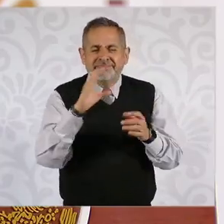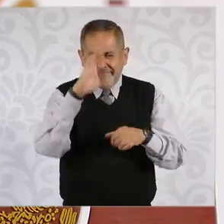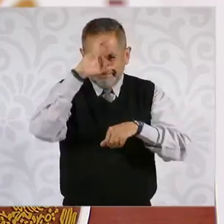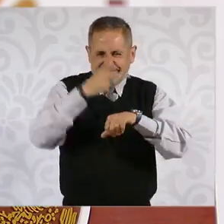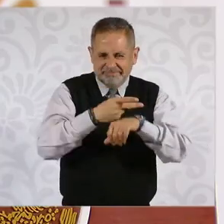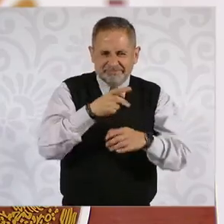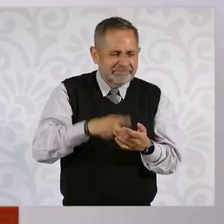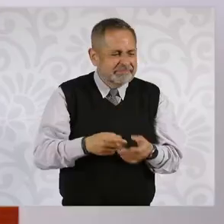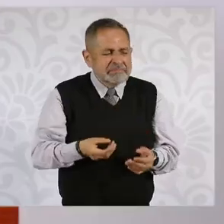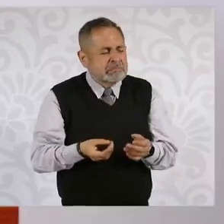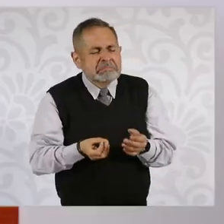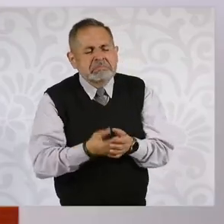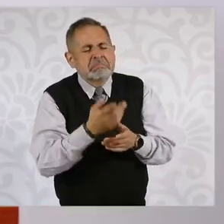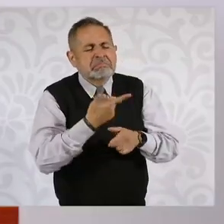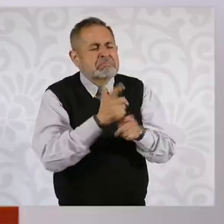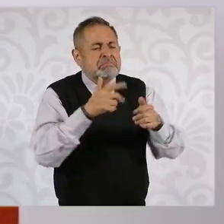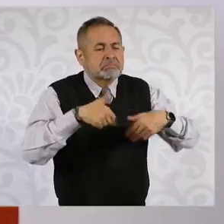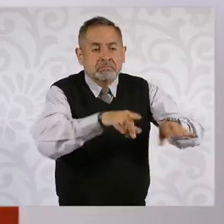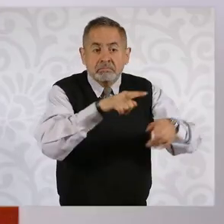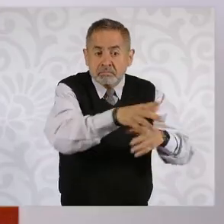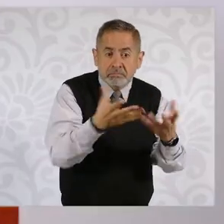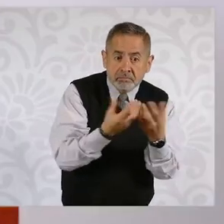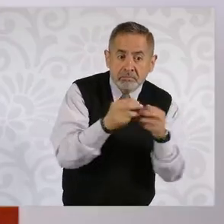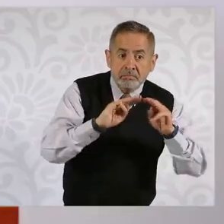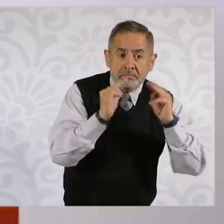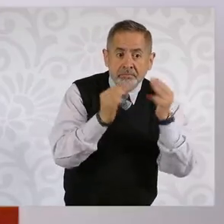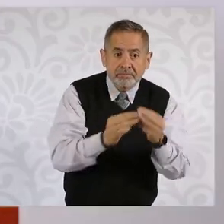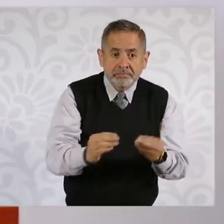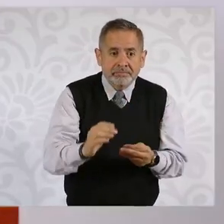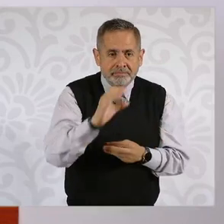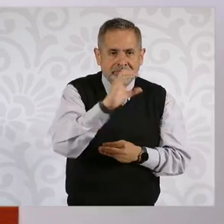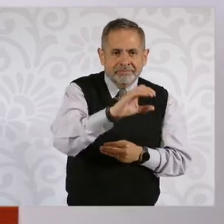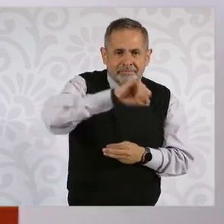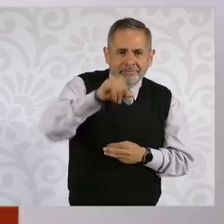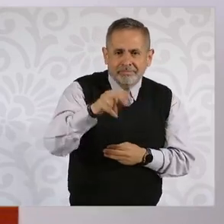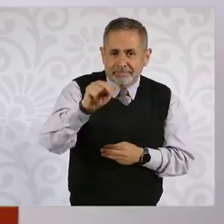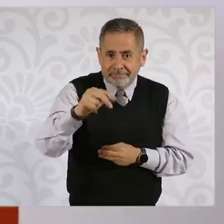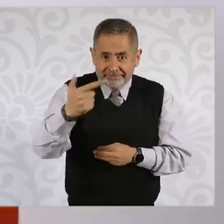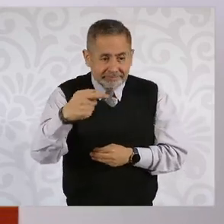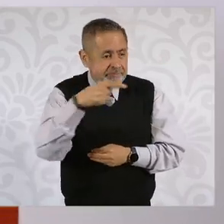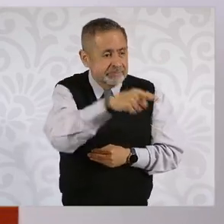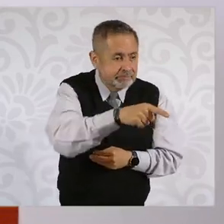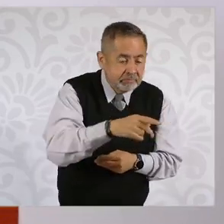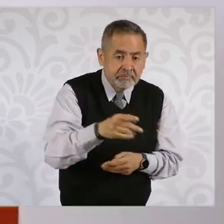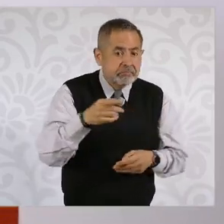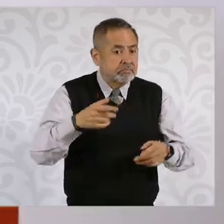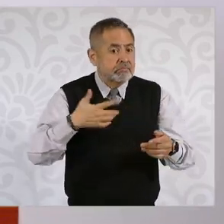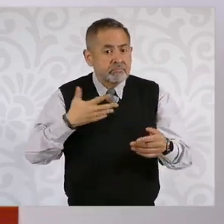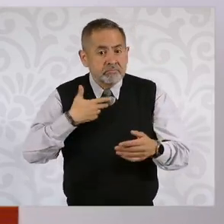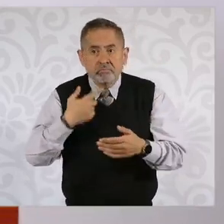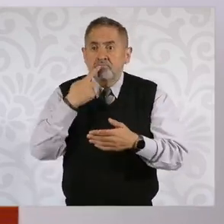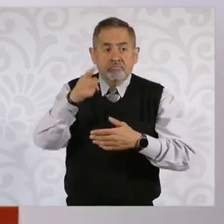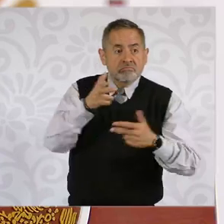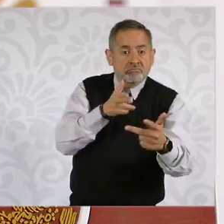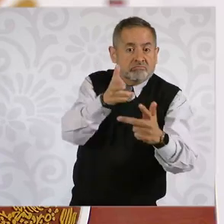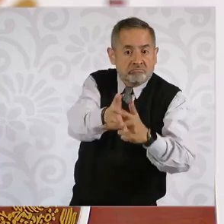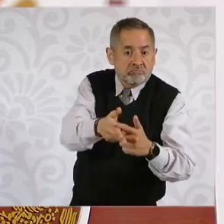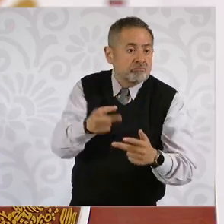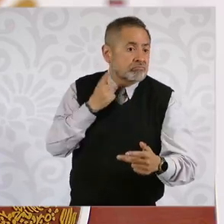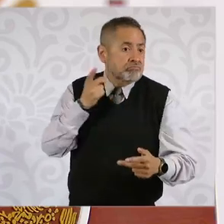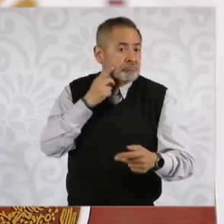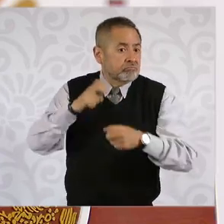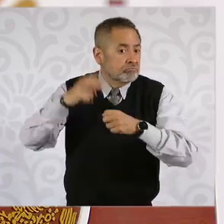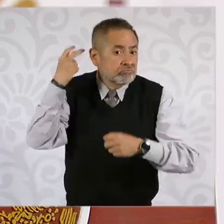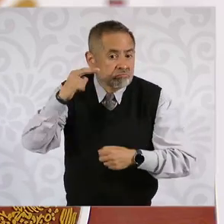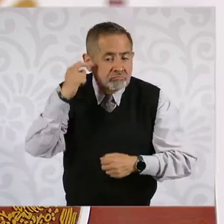Él es integrante del cártel Salisco Nueva Generación y está acusado de homicidio de un diputado local en Veracruz.